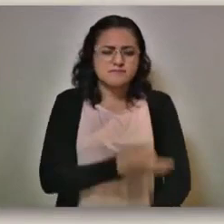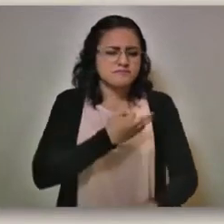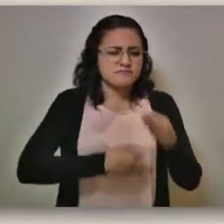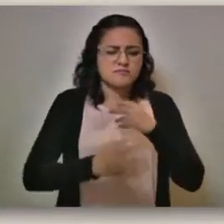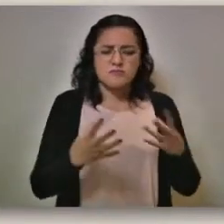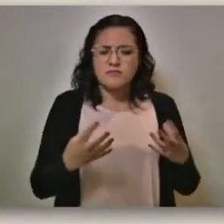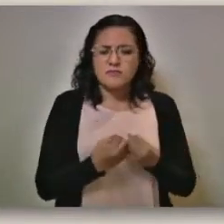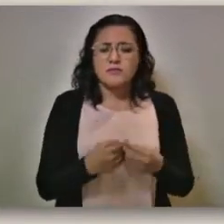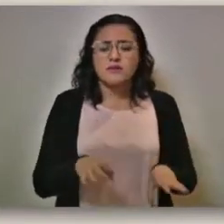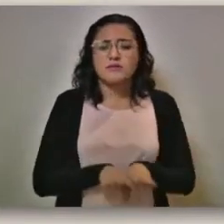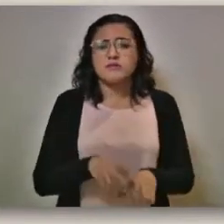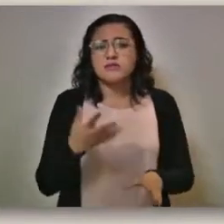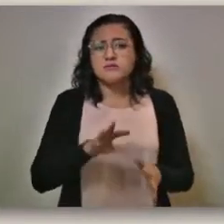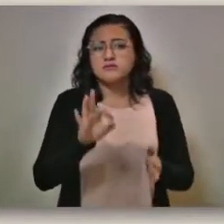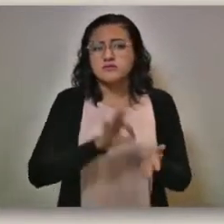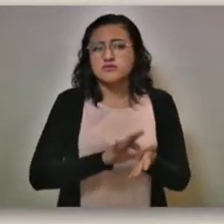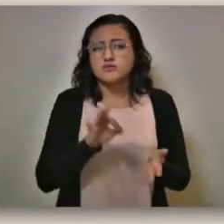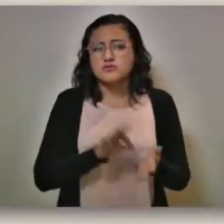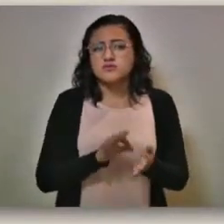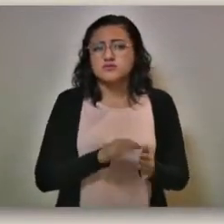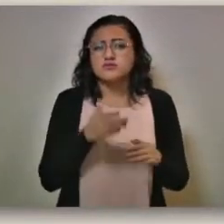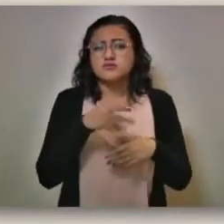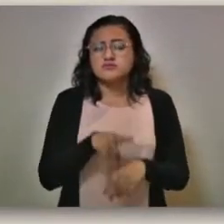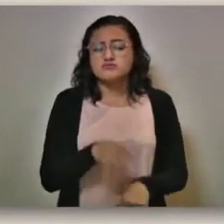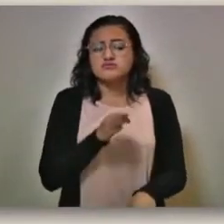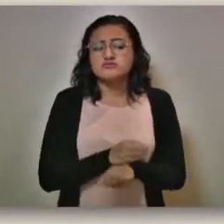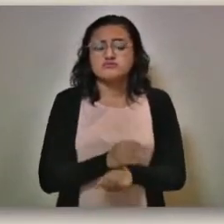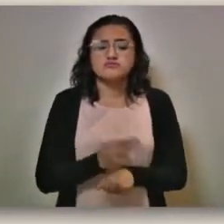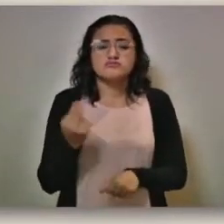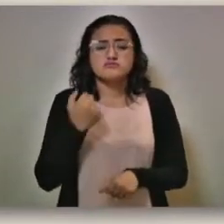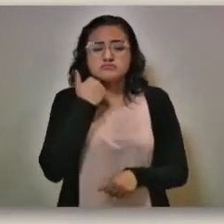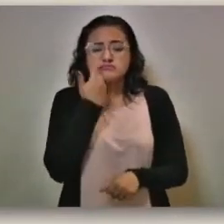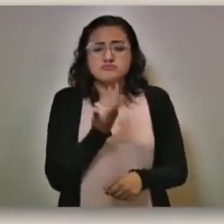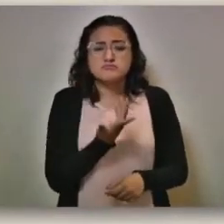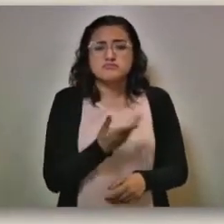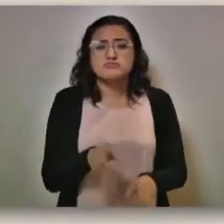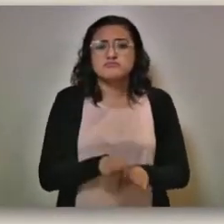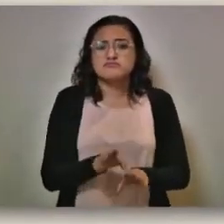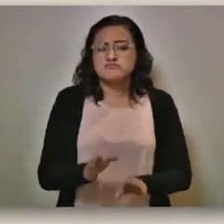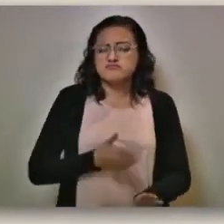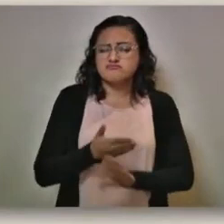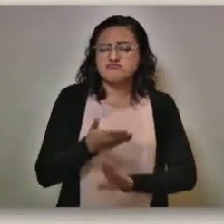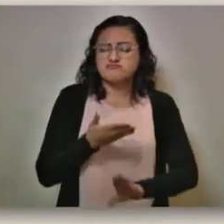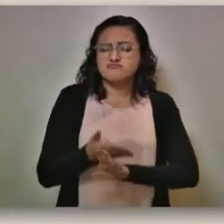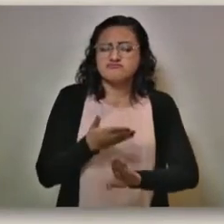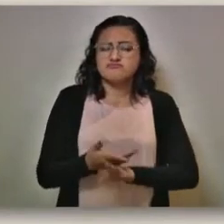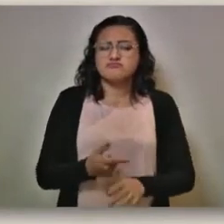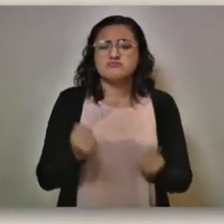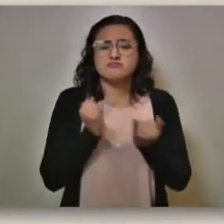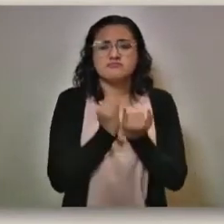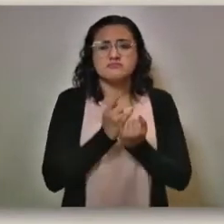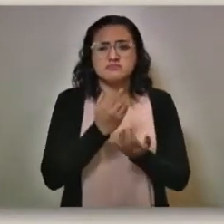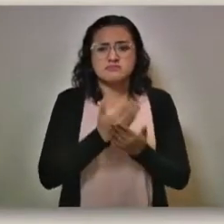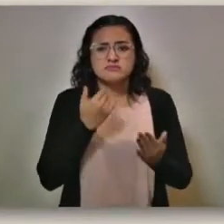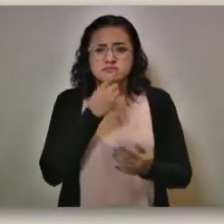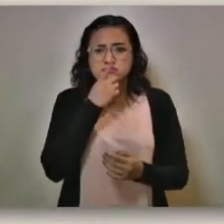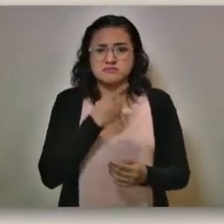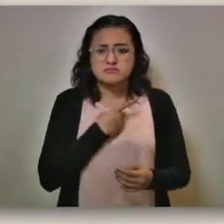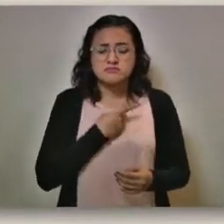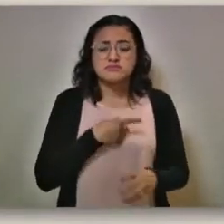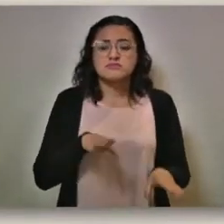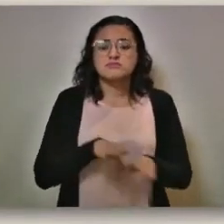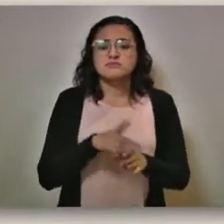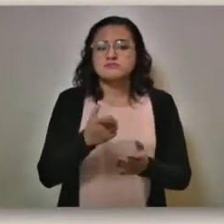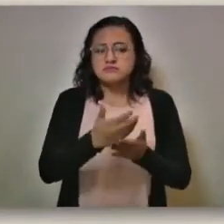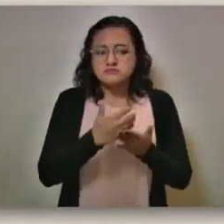Ya seleccionan 10 puntos en específico sobre los que ellos pretenden incidir y como ya se había mencionado, pues relacionado a